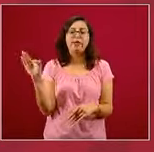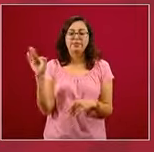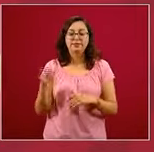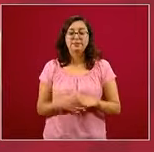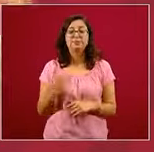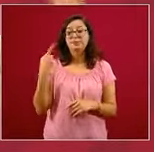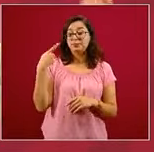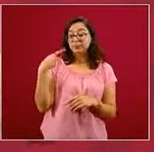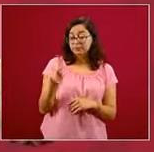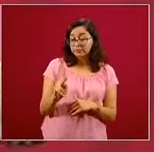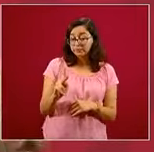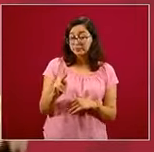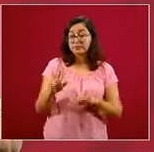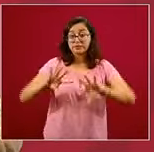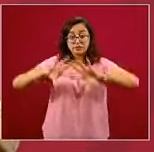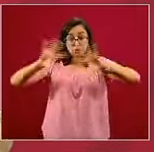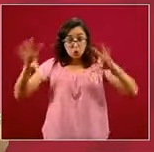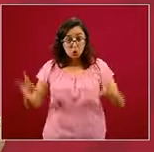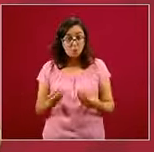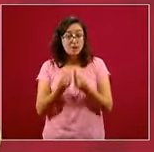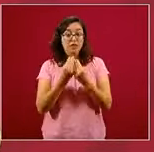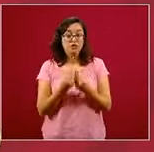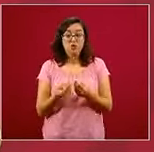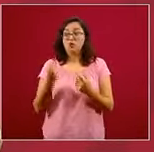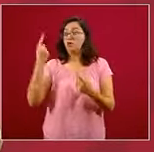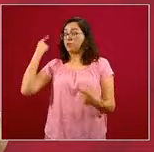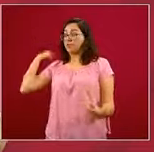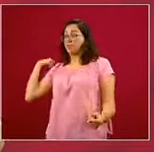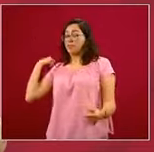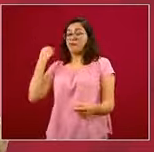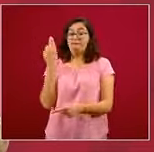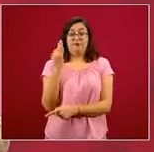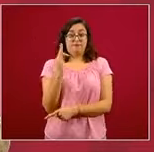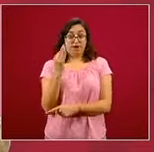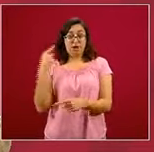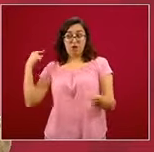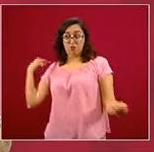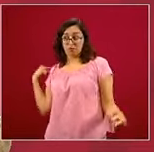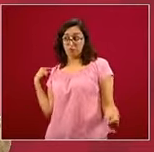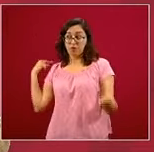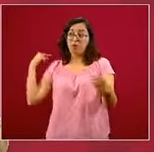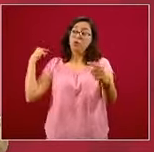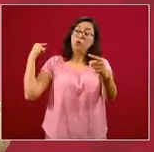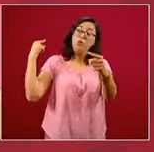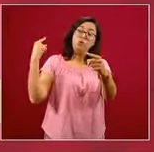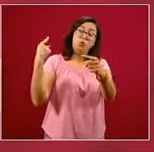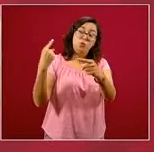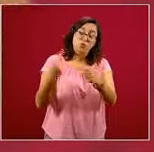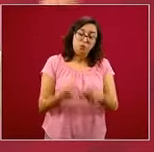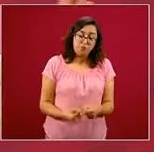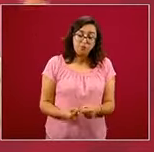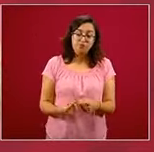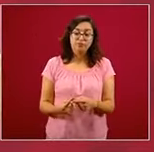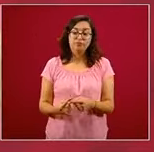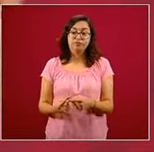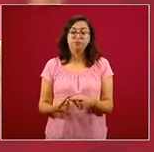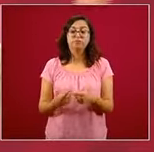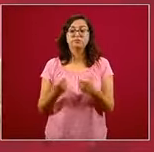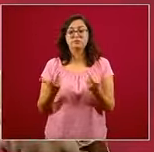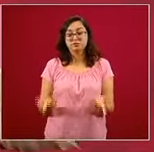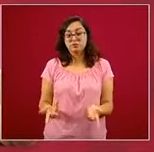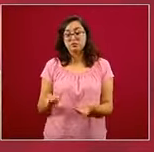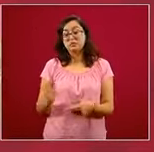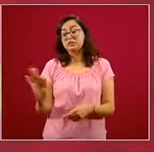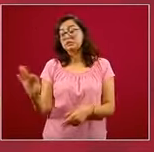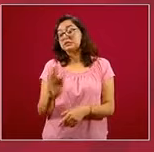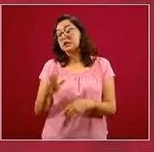si vemos la tendencia completa de esta epidemia que empezó en febrero, el 28 de febrero, y que hemos considerado que podría